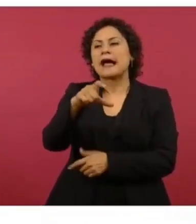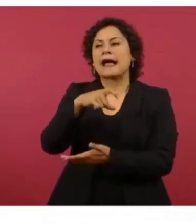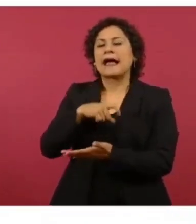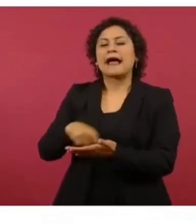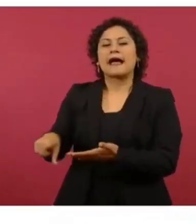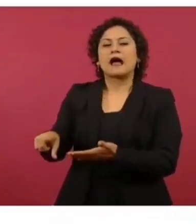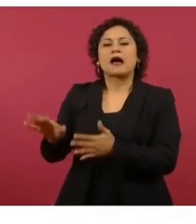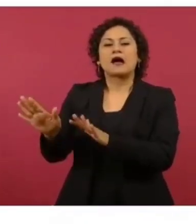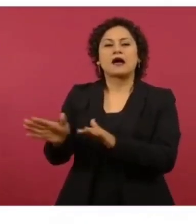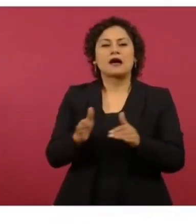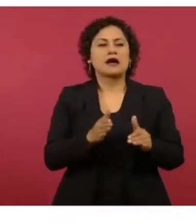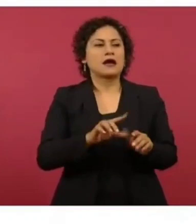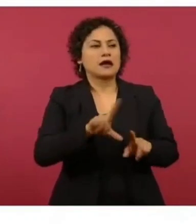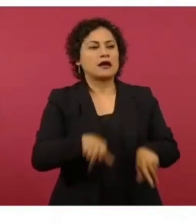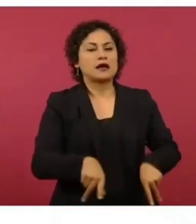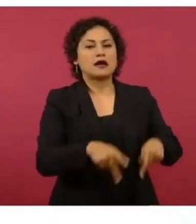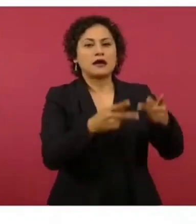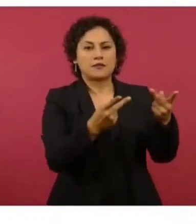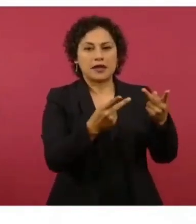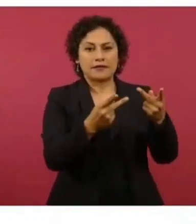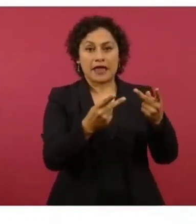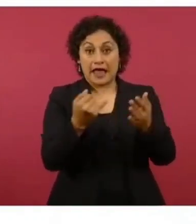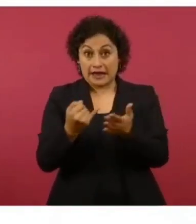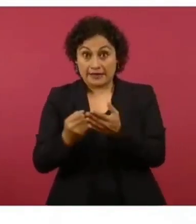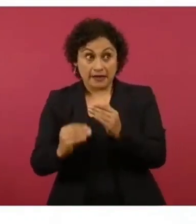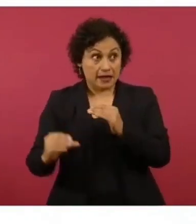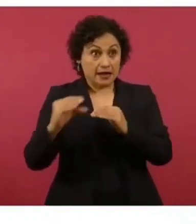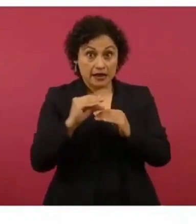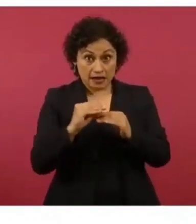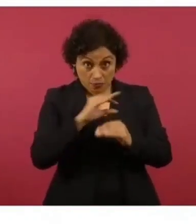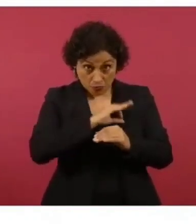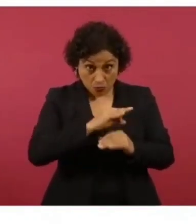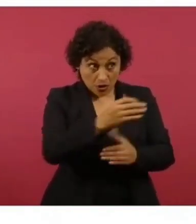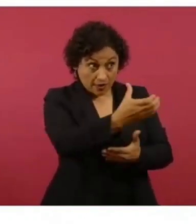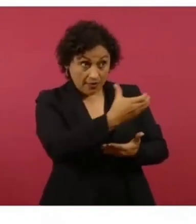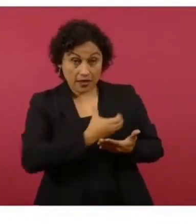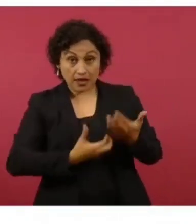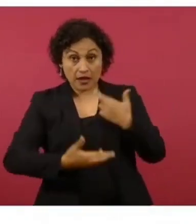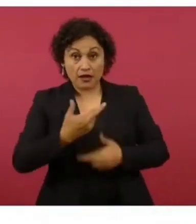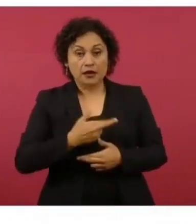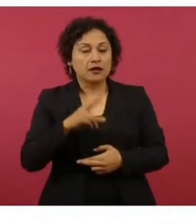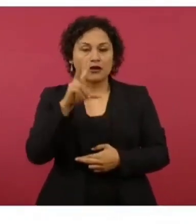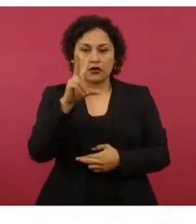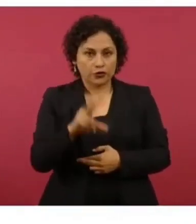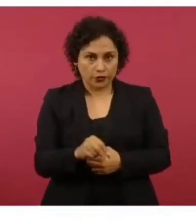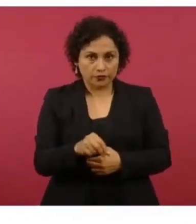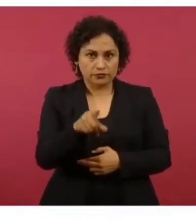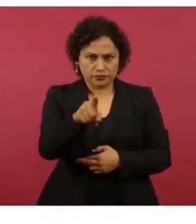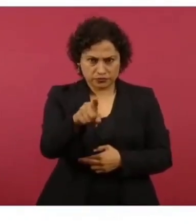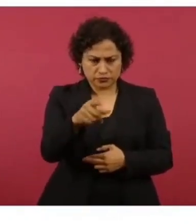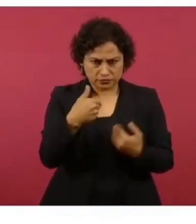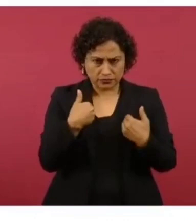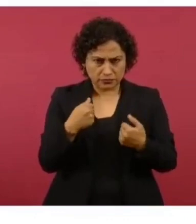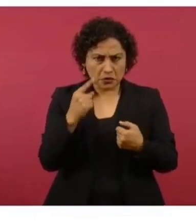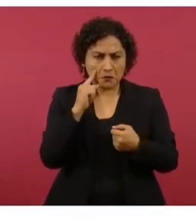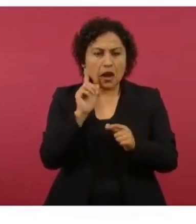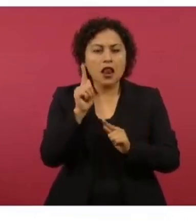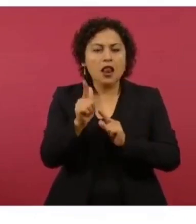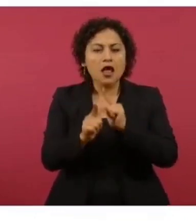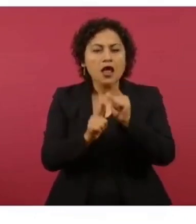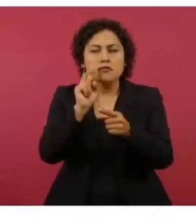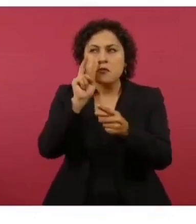recuadro rojo, que son intereses. Si no lo entendiste ponle pausa, regrésate, aquí te dejo la gráfica y analízala tú mismo.